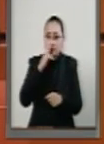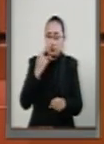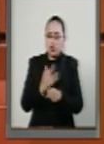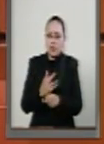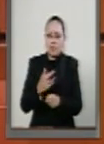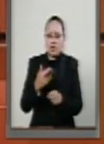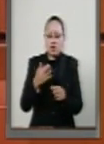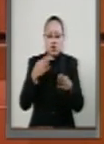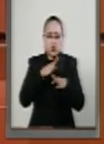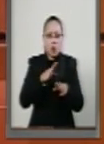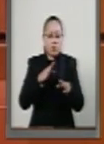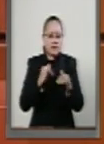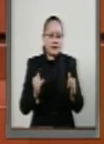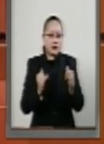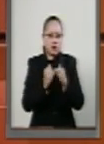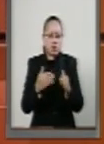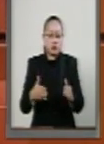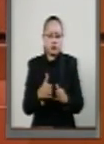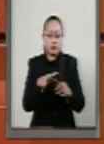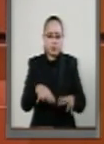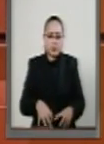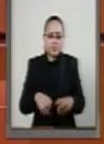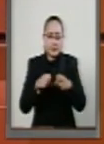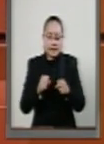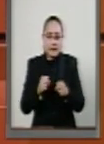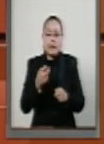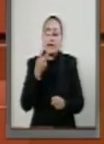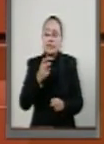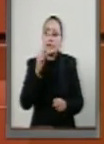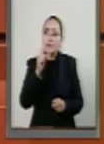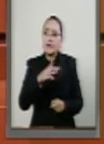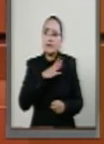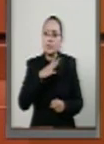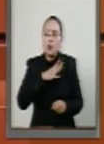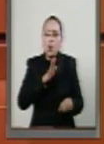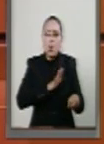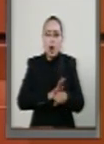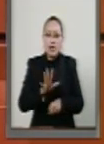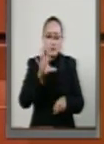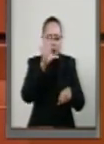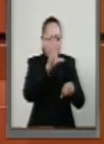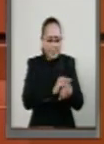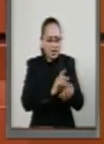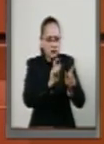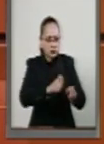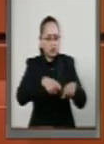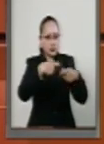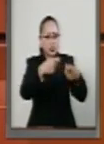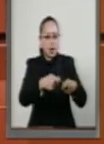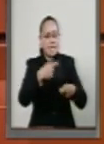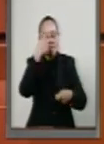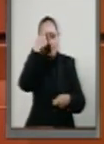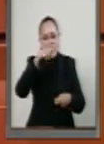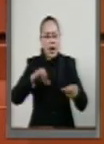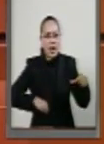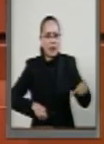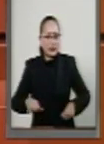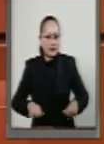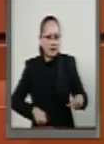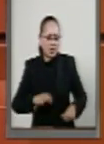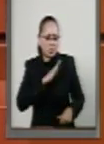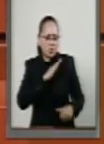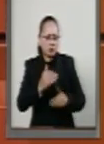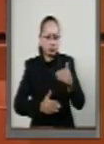en la resolución de solicitudes, de concesiones, permisos para la realización de actividades